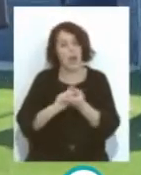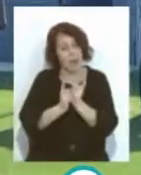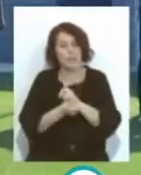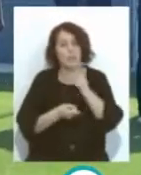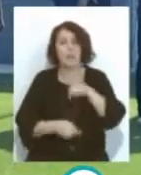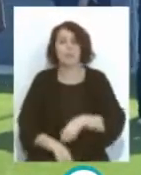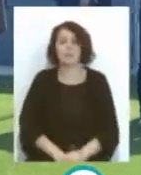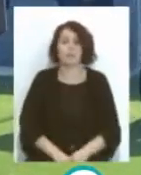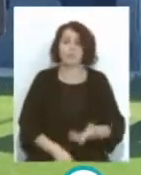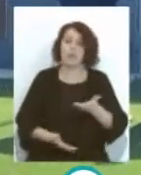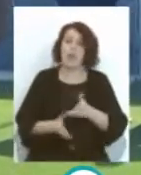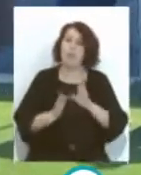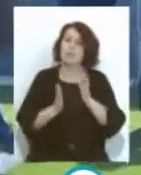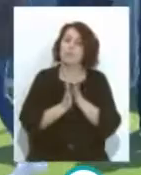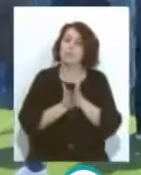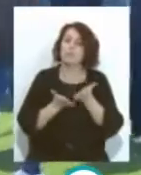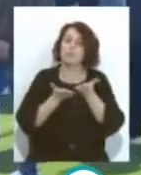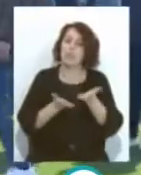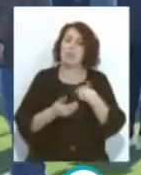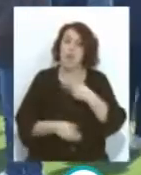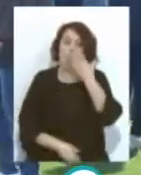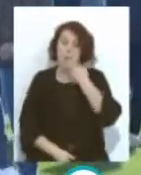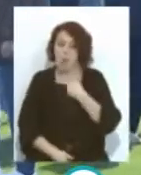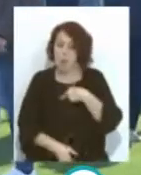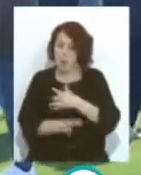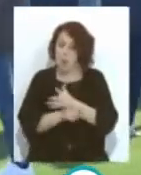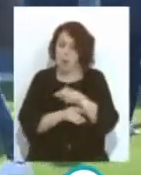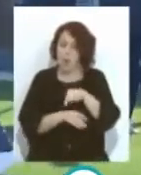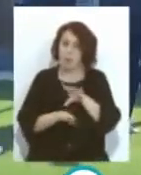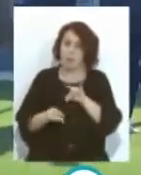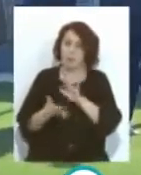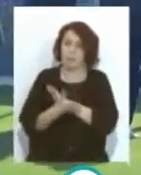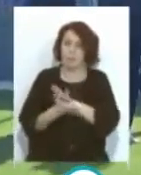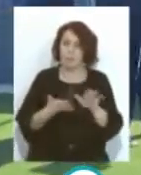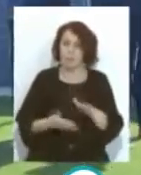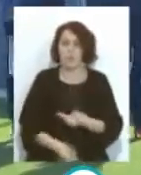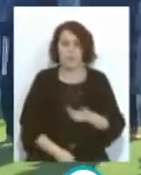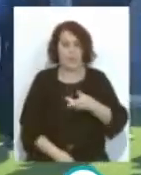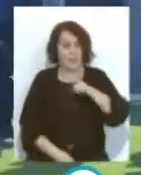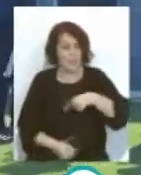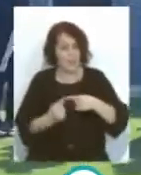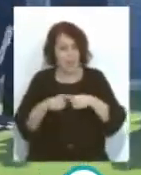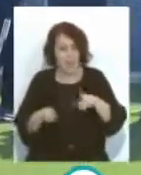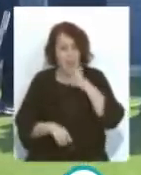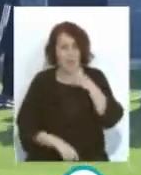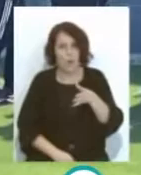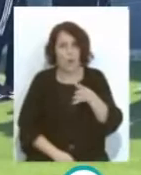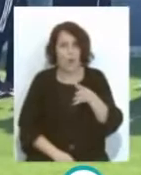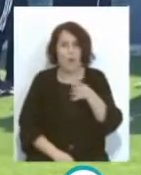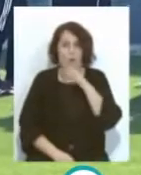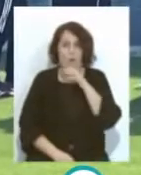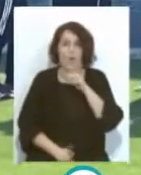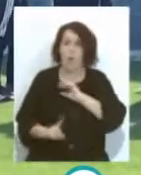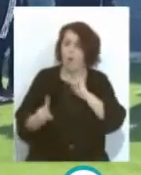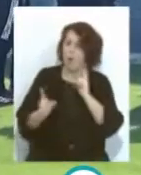advertencia Para los compañeros Que a este Que juega De este color No se le puede No se le puede tocar Es importante también La diferenciación Porque un mal golpe